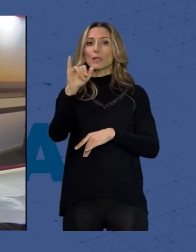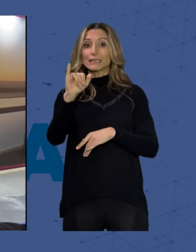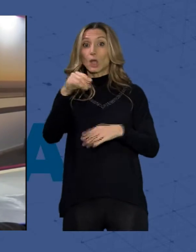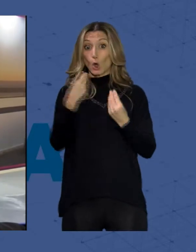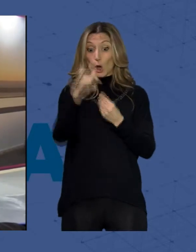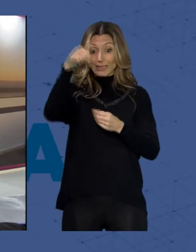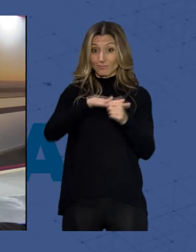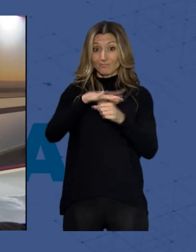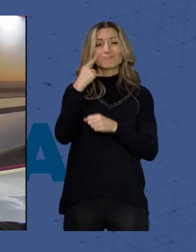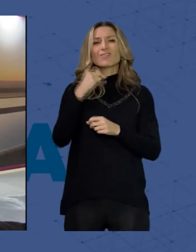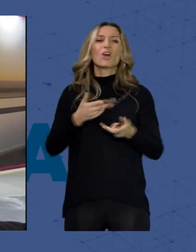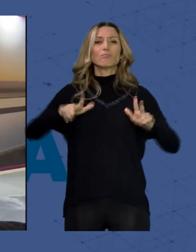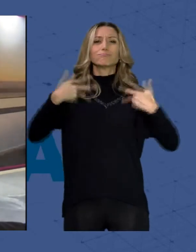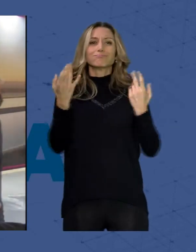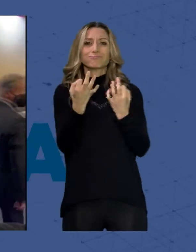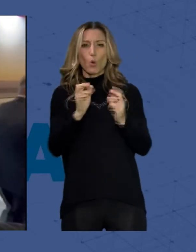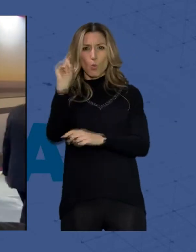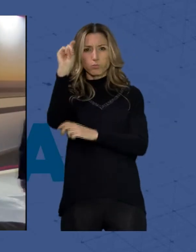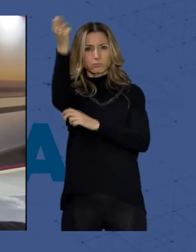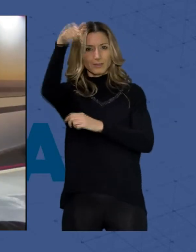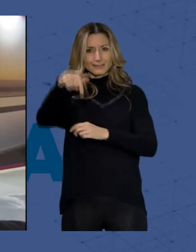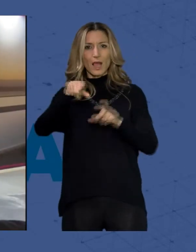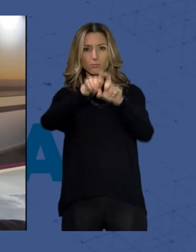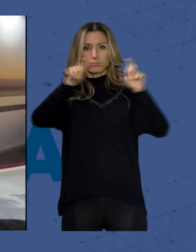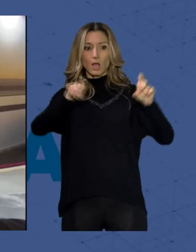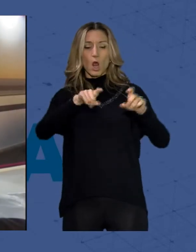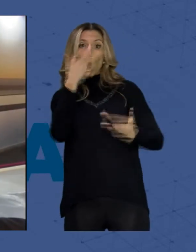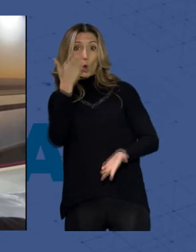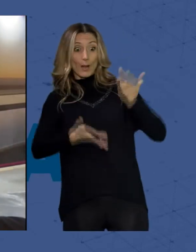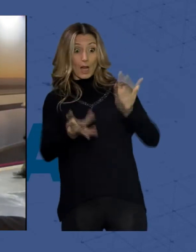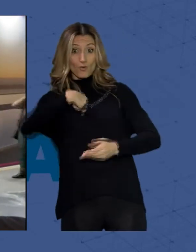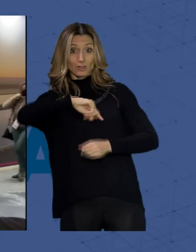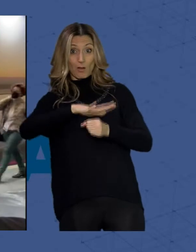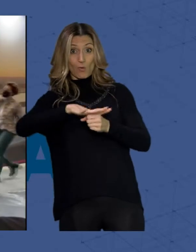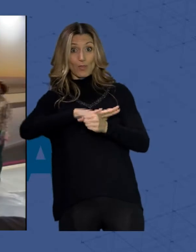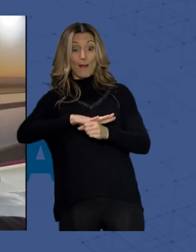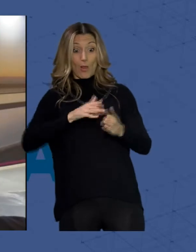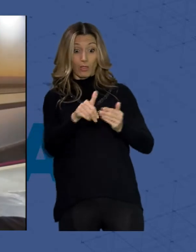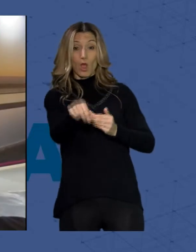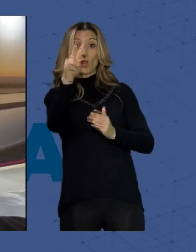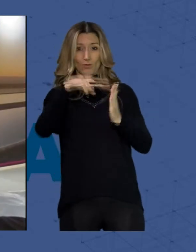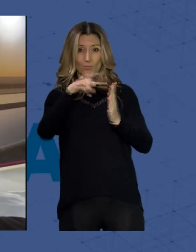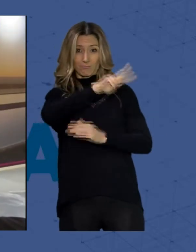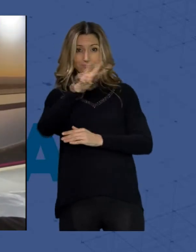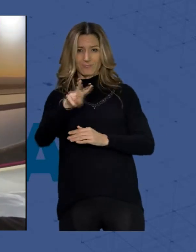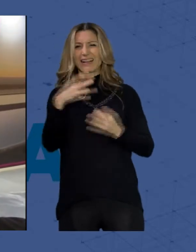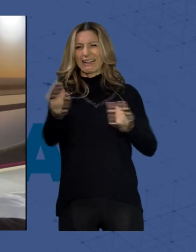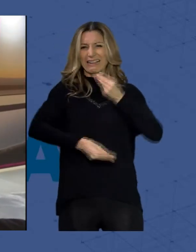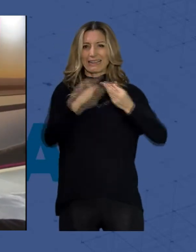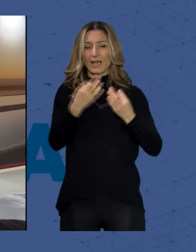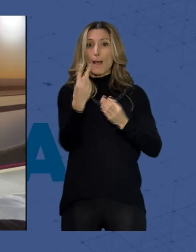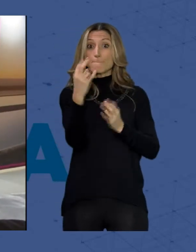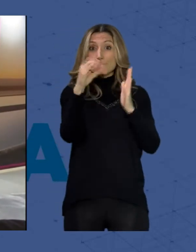que va a permitir también conseguir un récord en esta compañía con respecto a nuestra provincia para el año 2022 que hará que 20.000 turistas